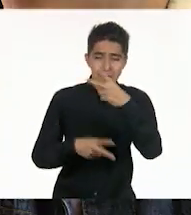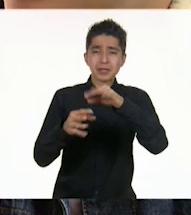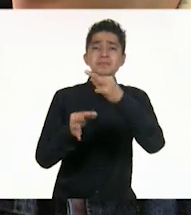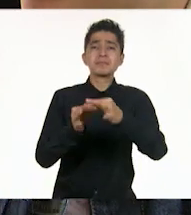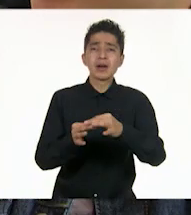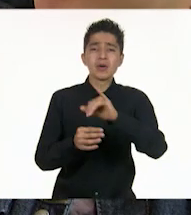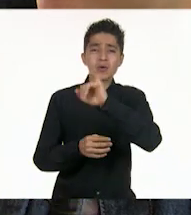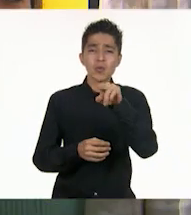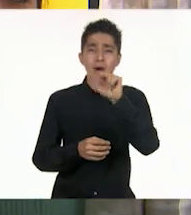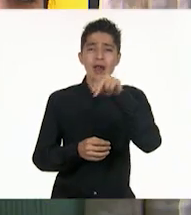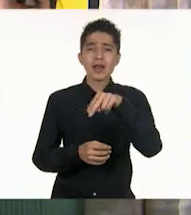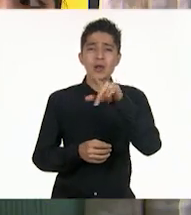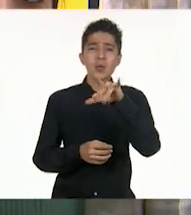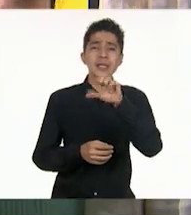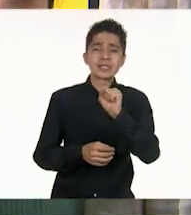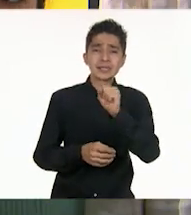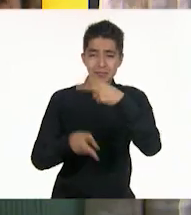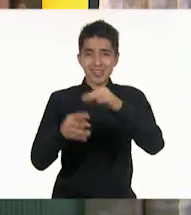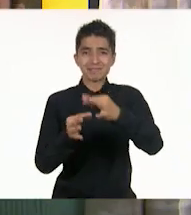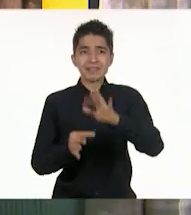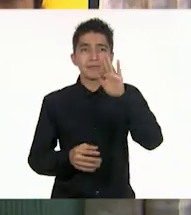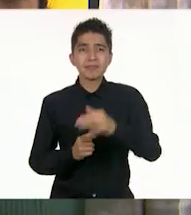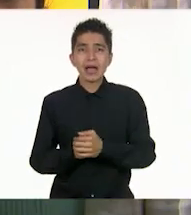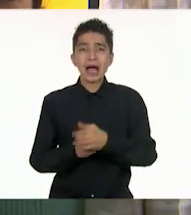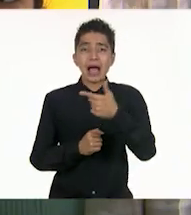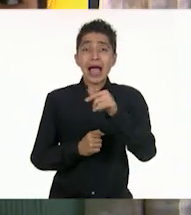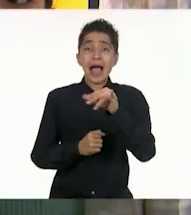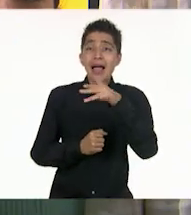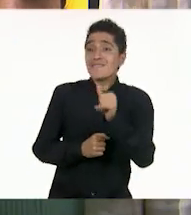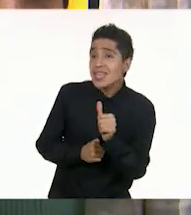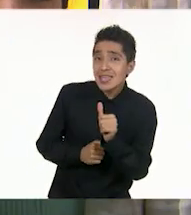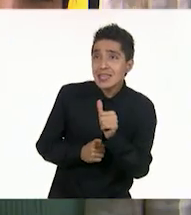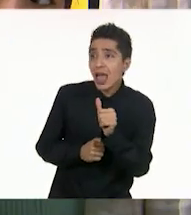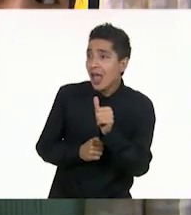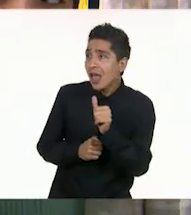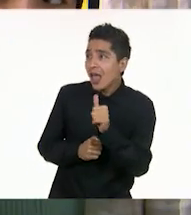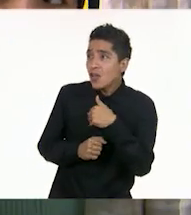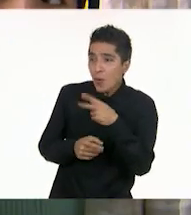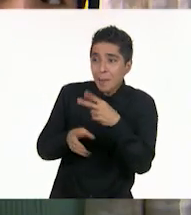Juan Luis. Presente. Delgado Hernández, Gaby. Presente.